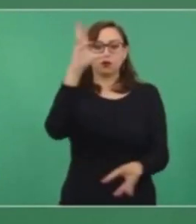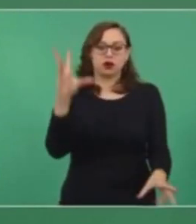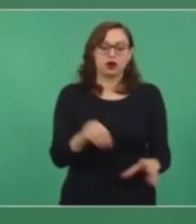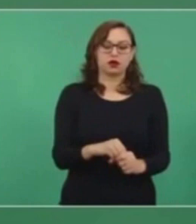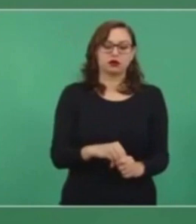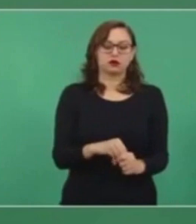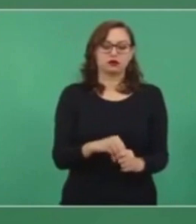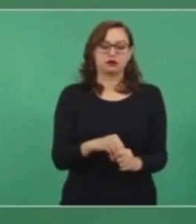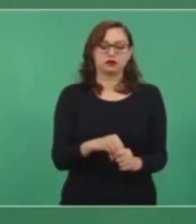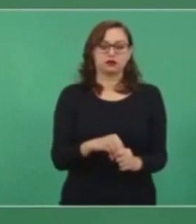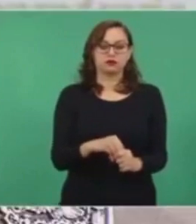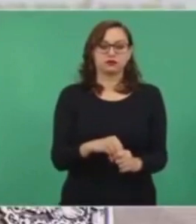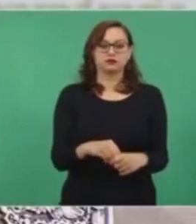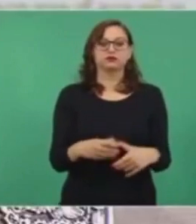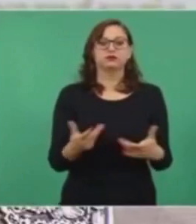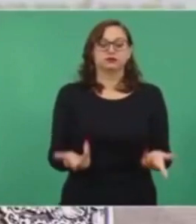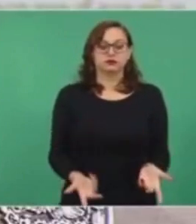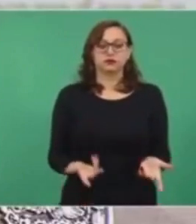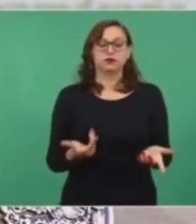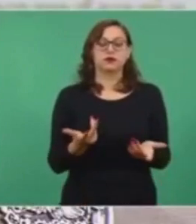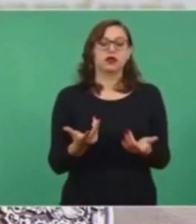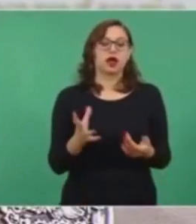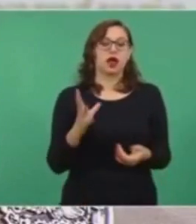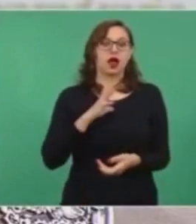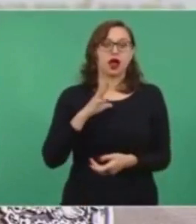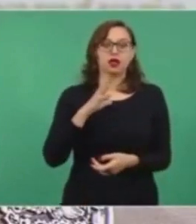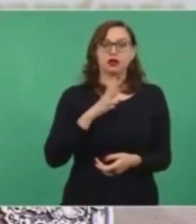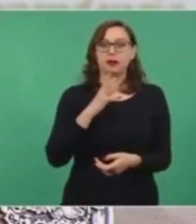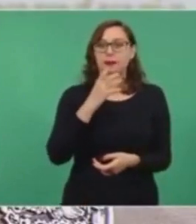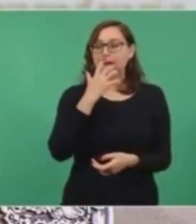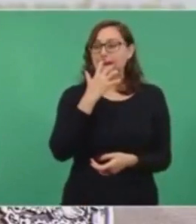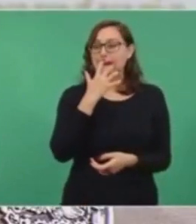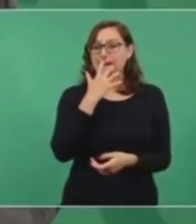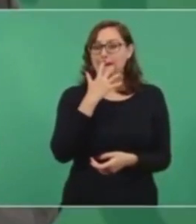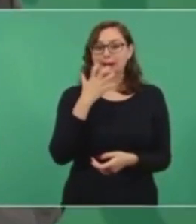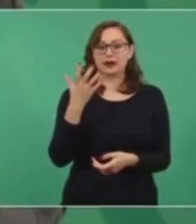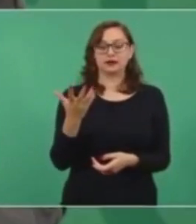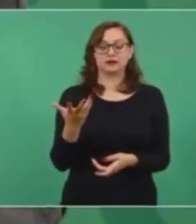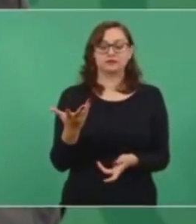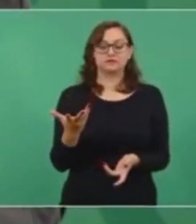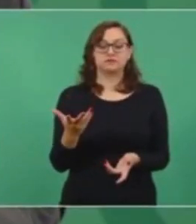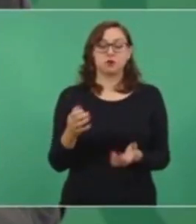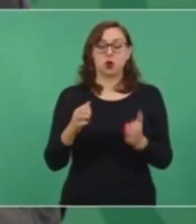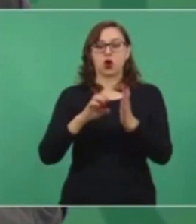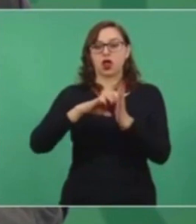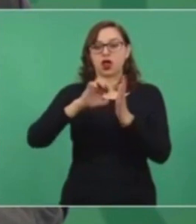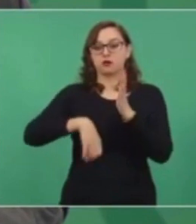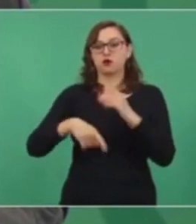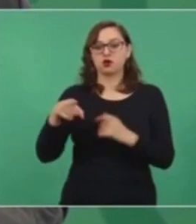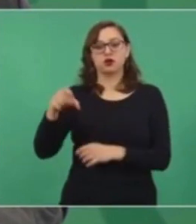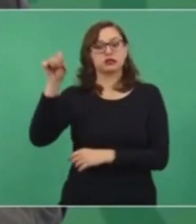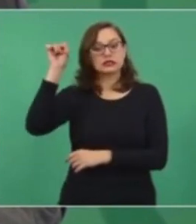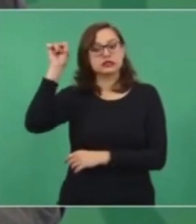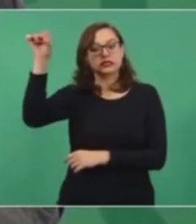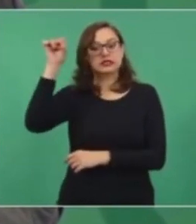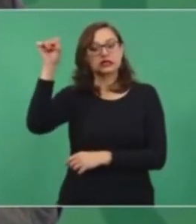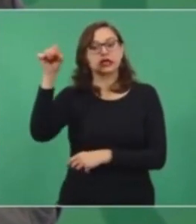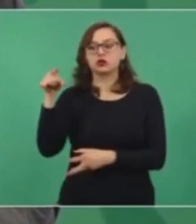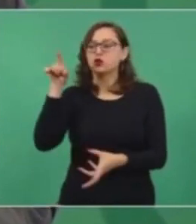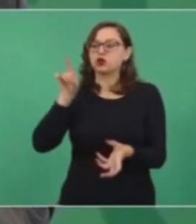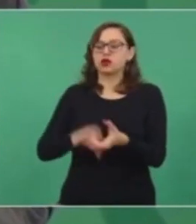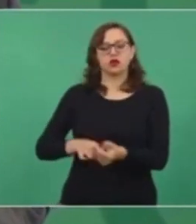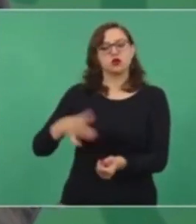Así como existen los líderes charros, ya